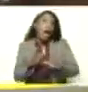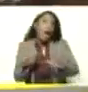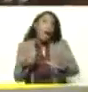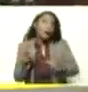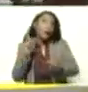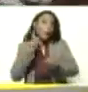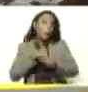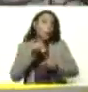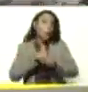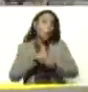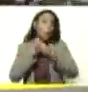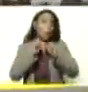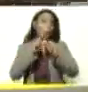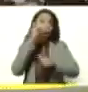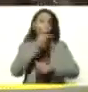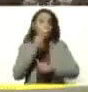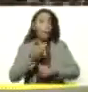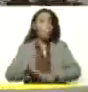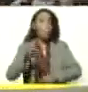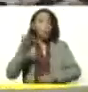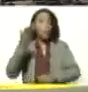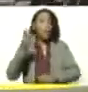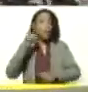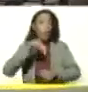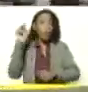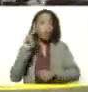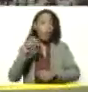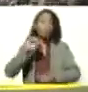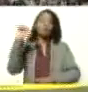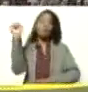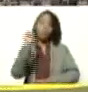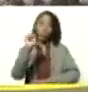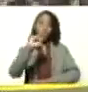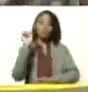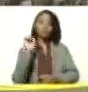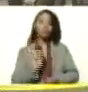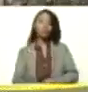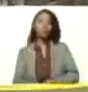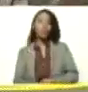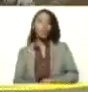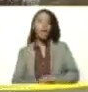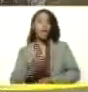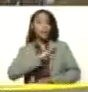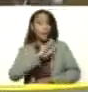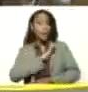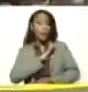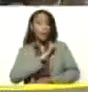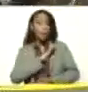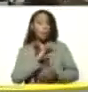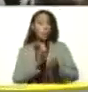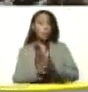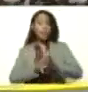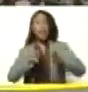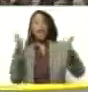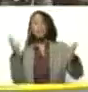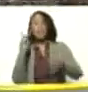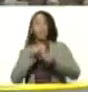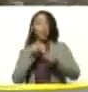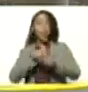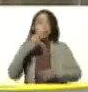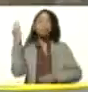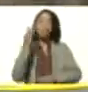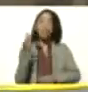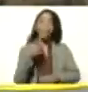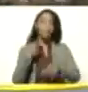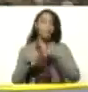va a seguir ocupando un papel importante en Venezuela? Sí. ¿Que tenemos la reserva más grande de petróleo? Verdad.